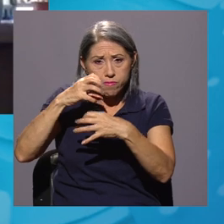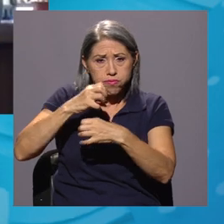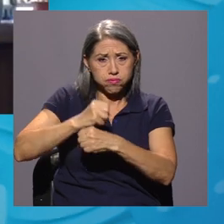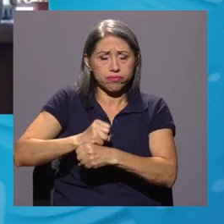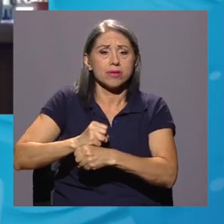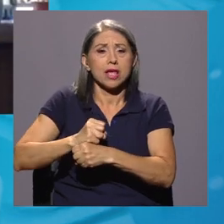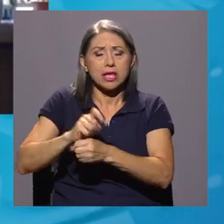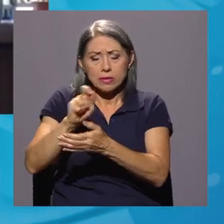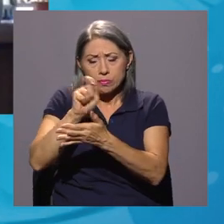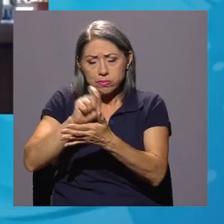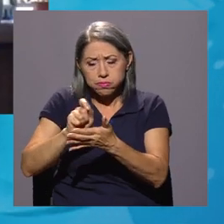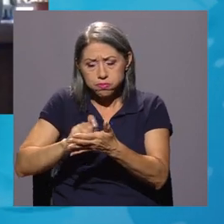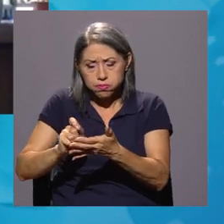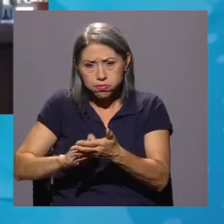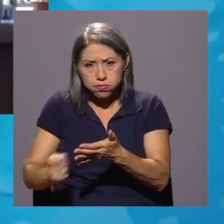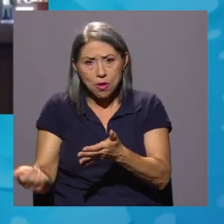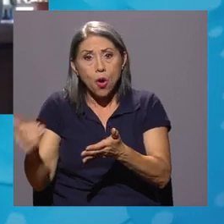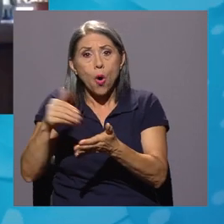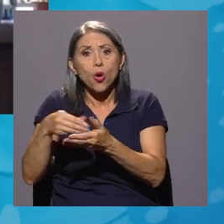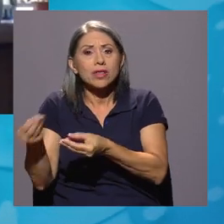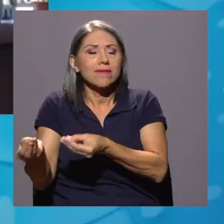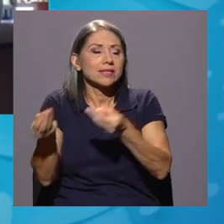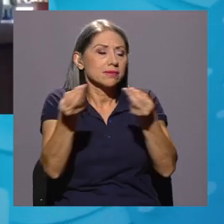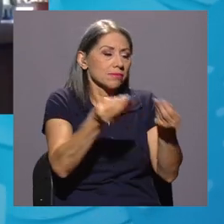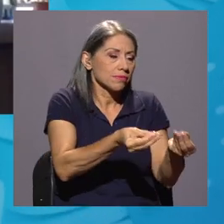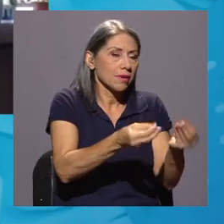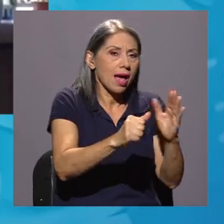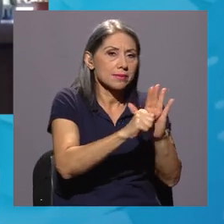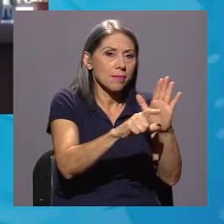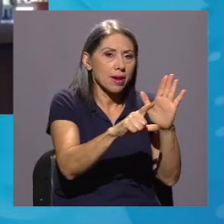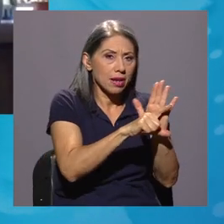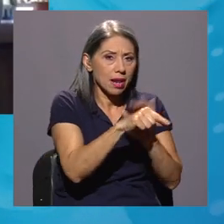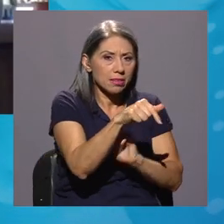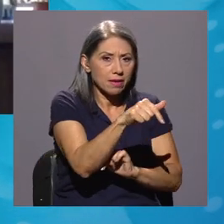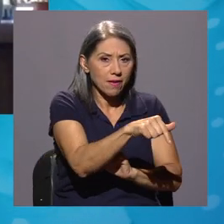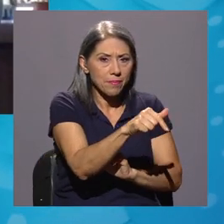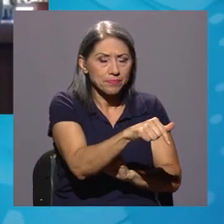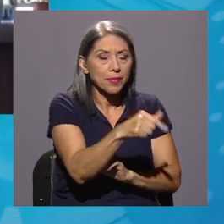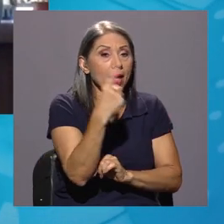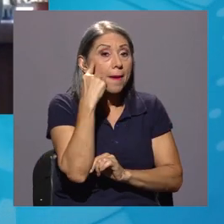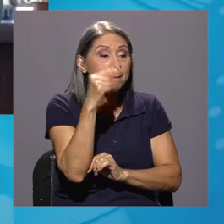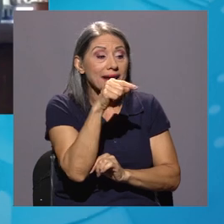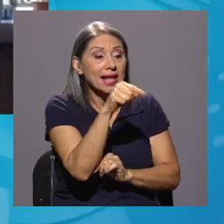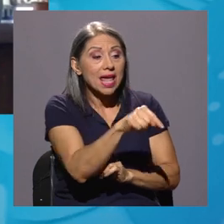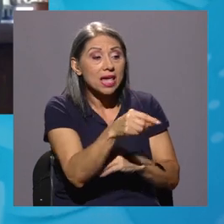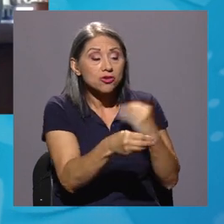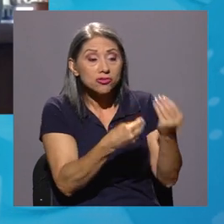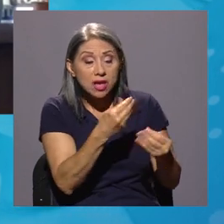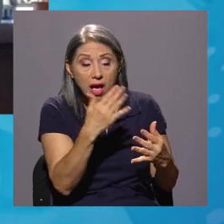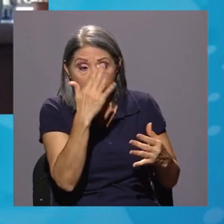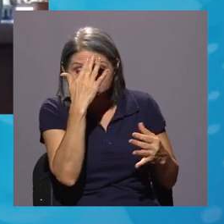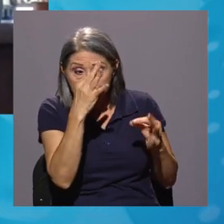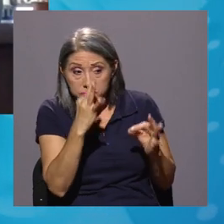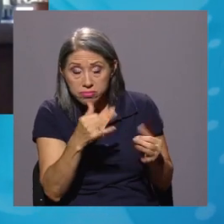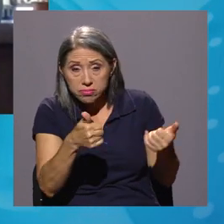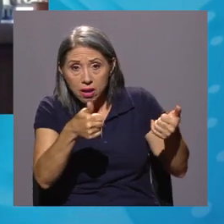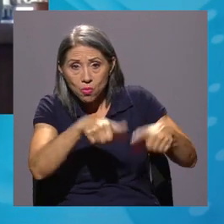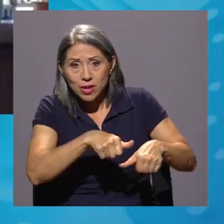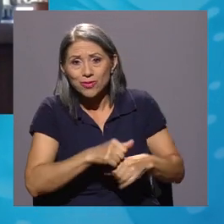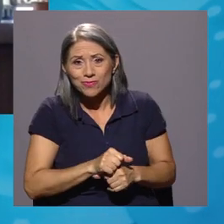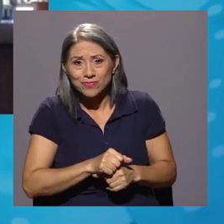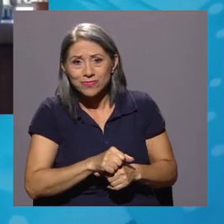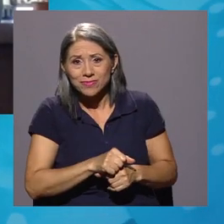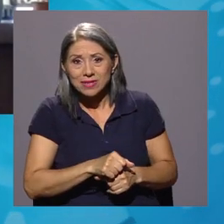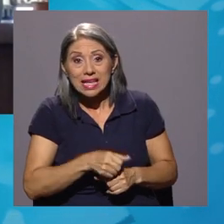sistematiza, se estudia, se analiza y se vuelve a traer al plenario para tomar el acuerdo con respecto al